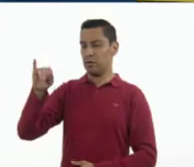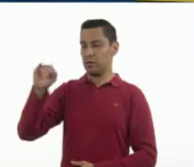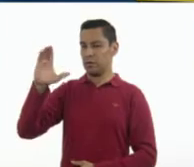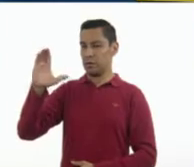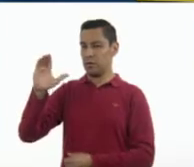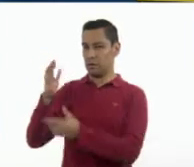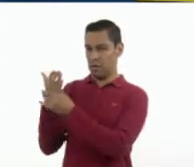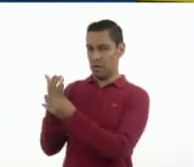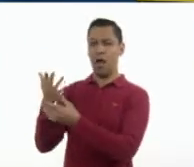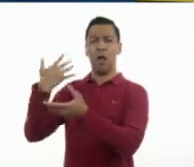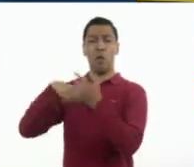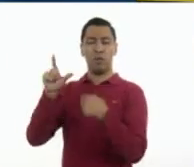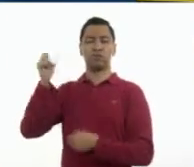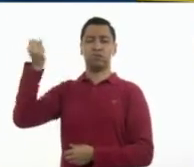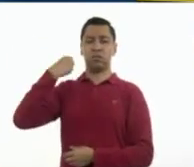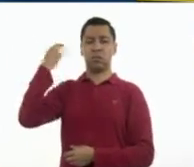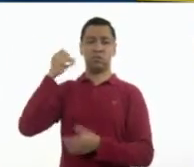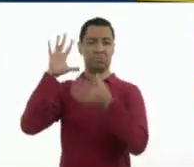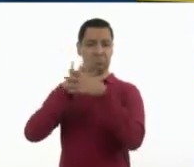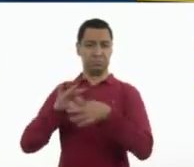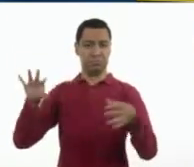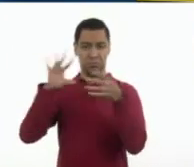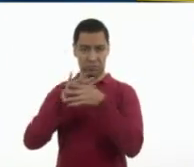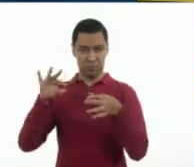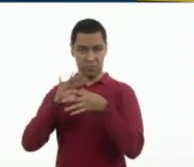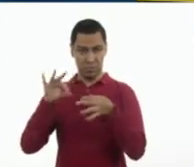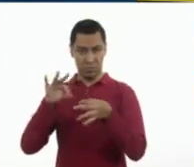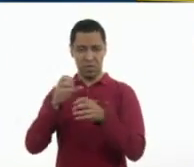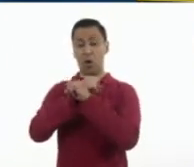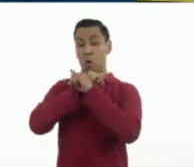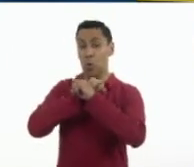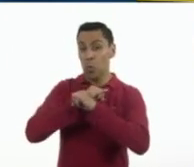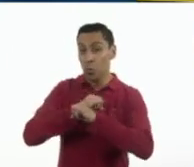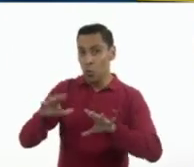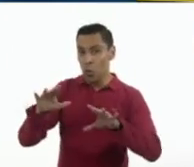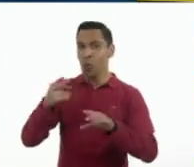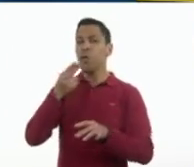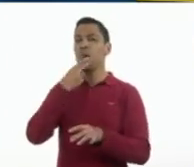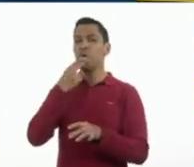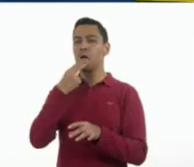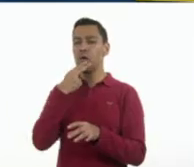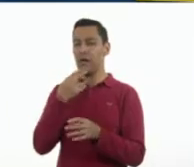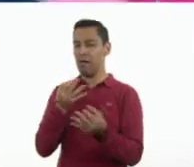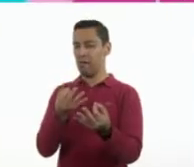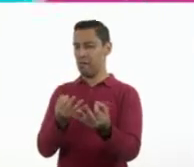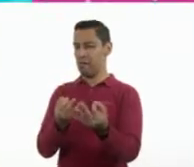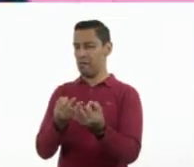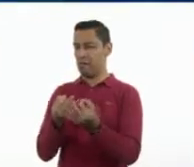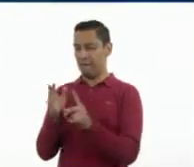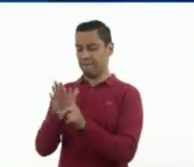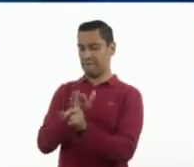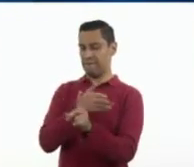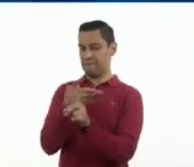empleada en las propagandas o en los anuncios comerciales para convencer a los espectadores, ¿para qué? Para que